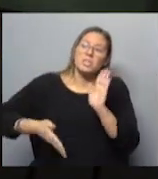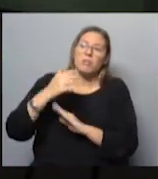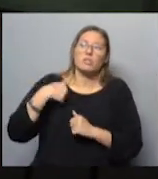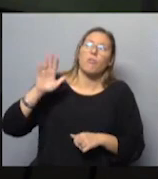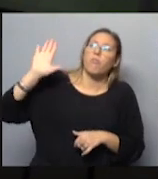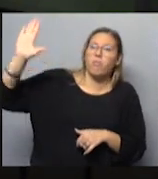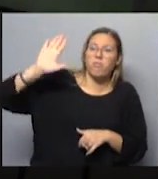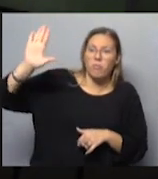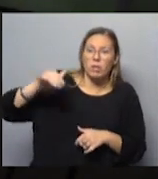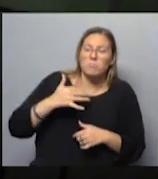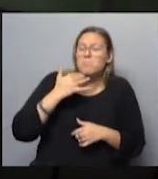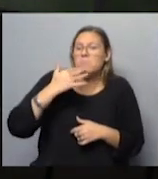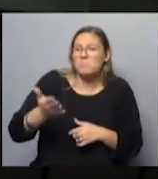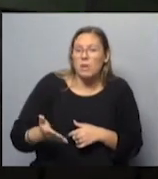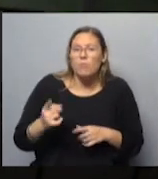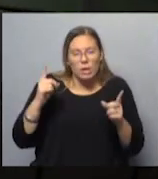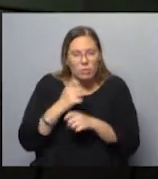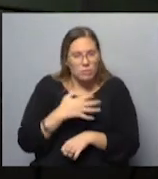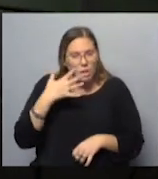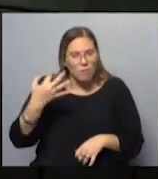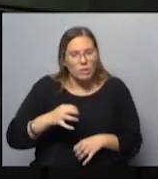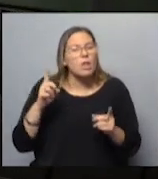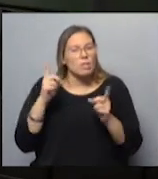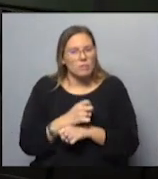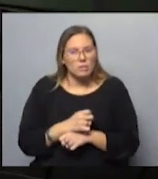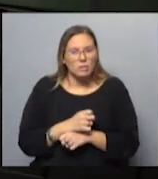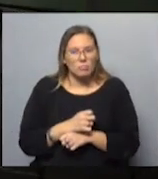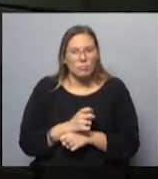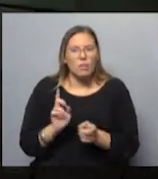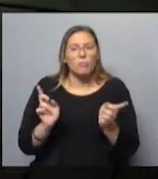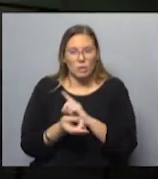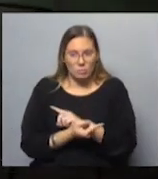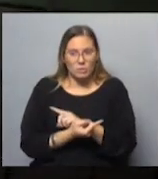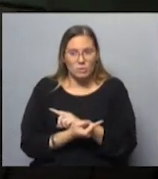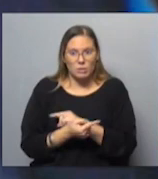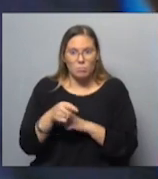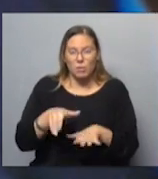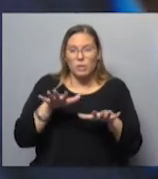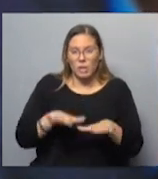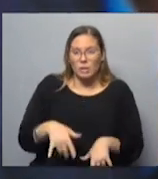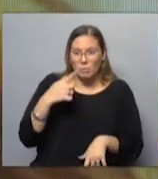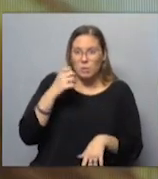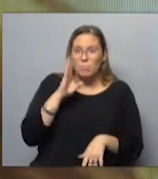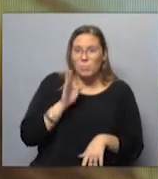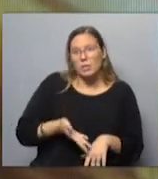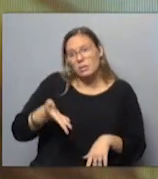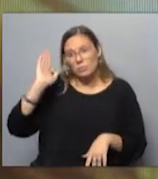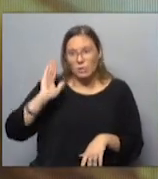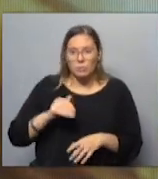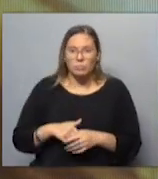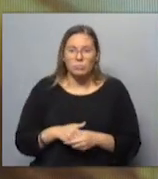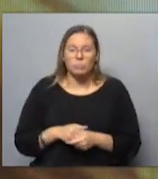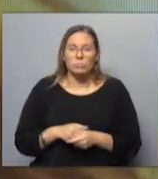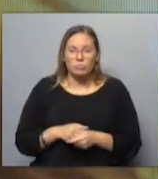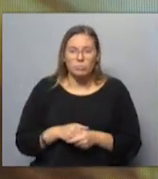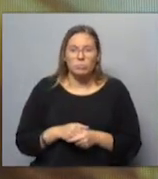quedar, no sé, como que fue durísimo. Fue al revés. Sí, fue al revés. ¿Vos te quedaste Yo me quedé ahí, mis padres viven allá. En